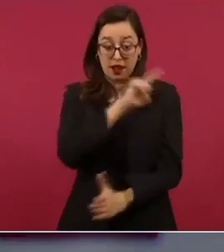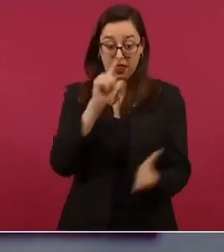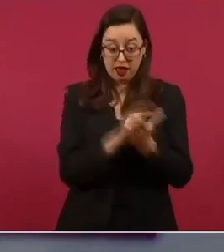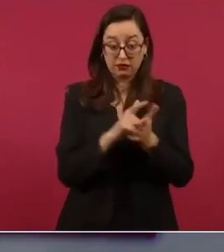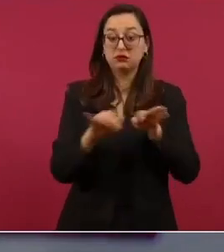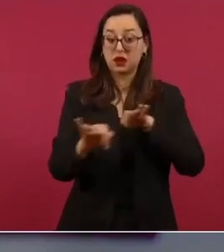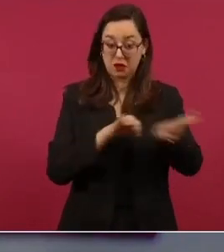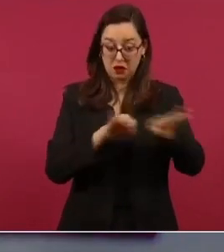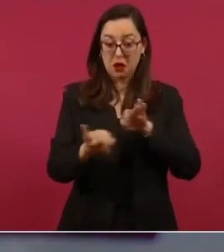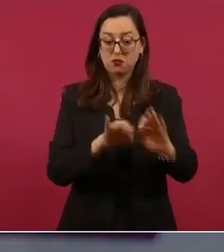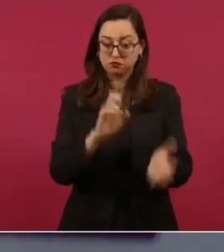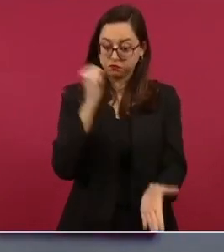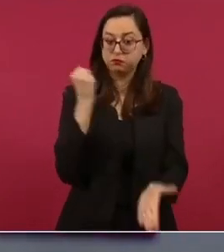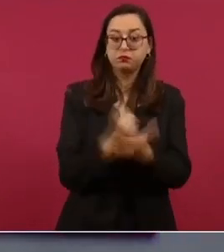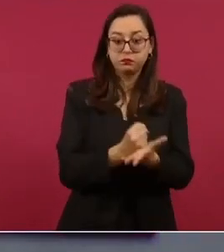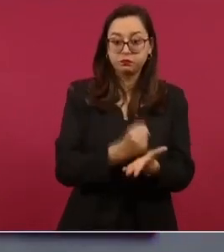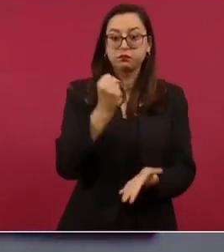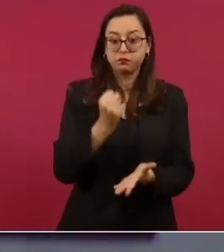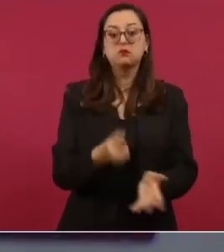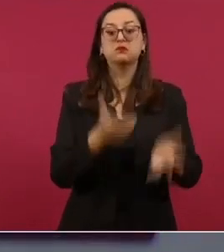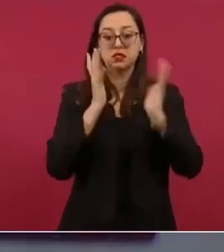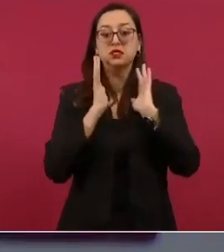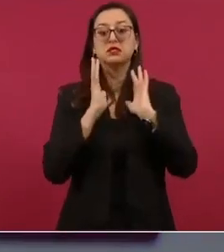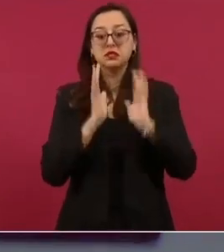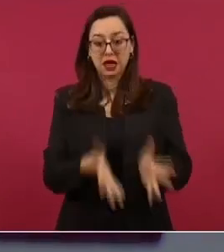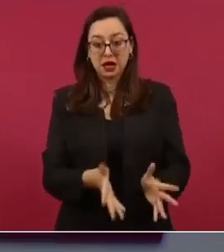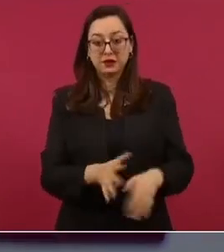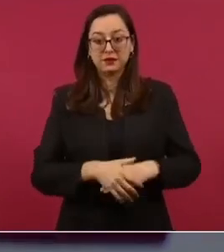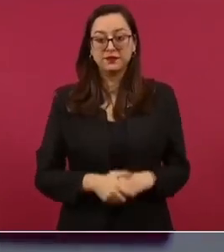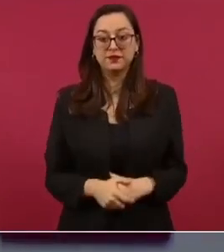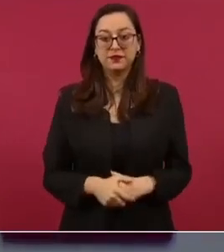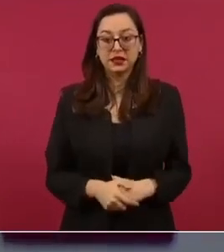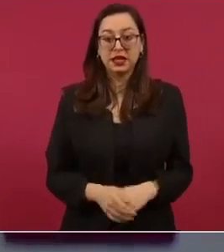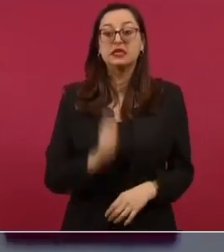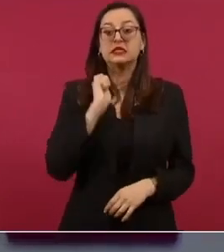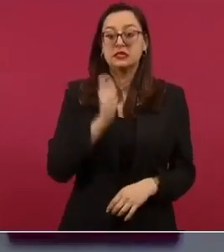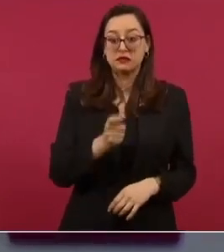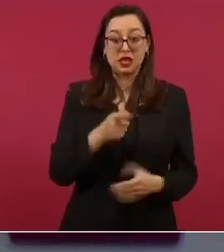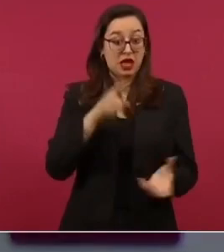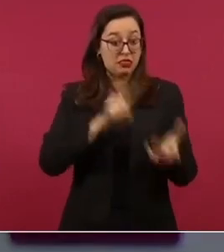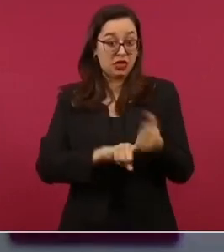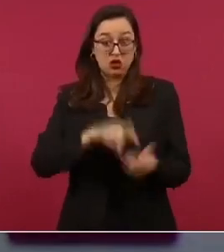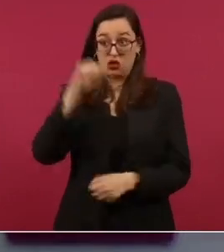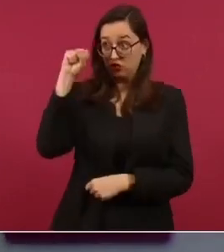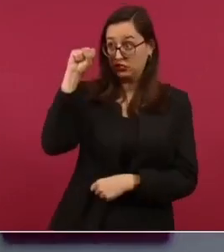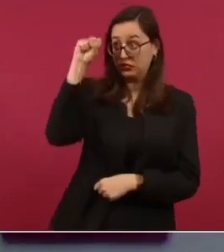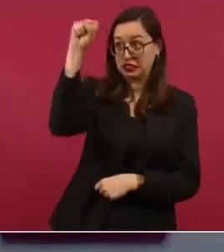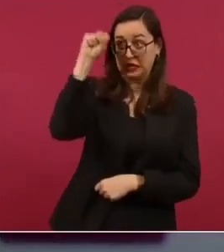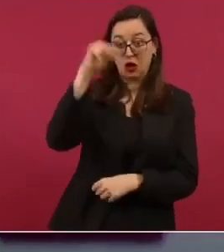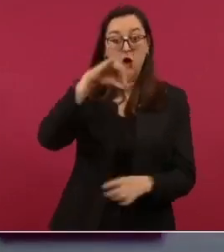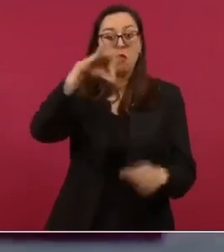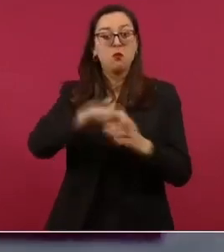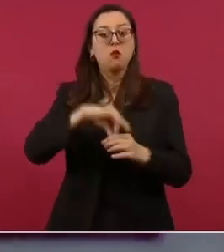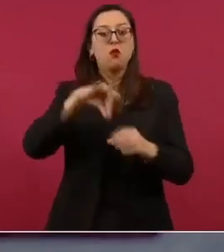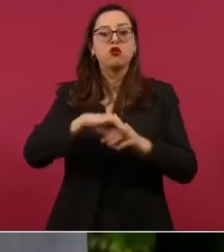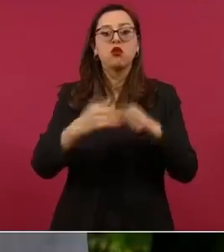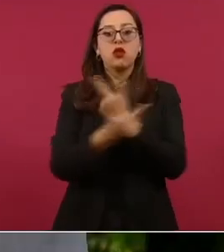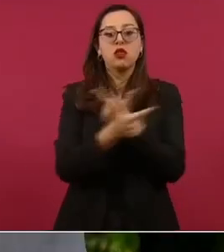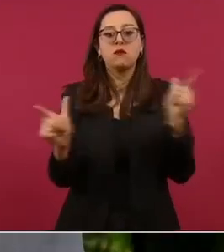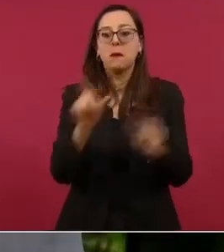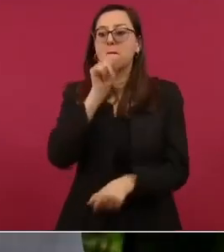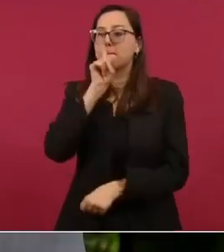por primera vez se respeta el voto libre y secreto en las elecciones sindicales